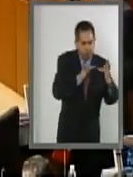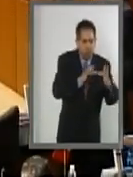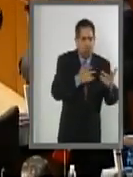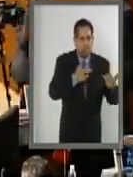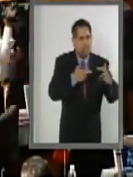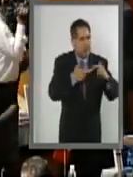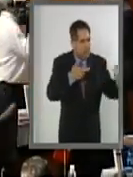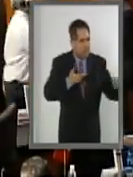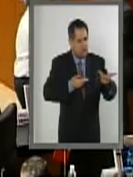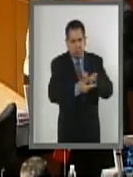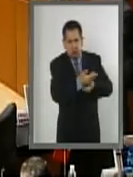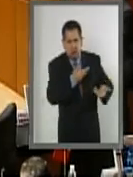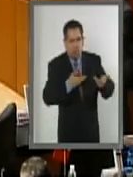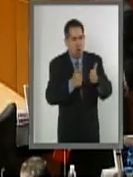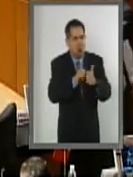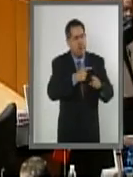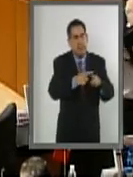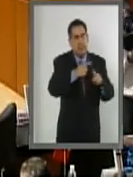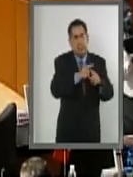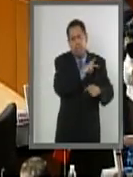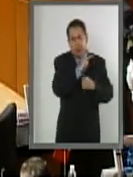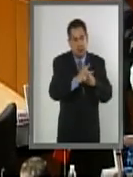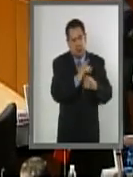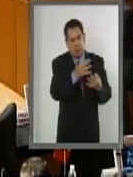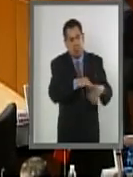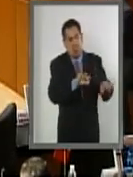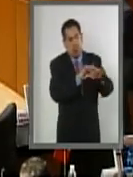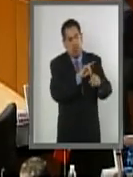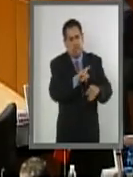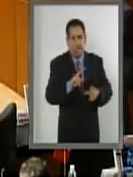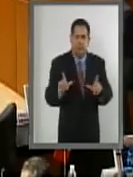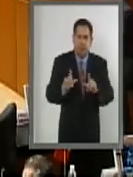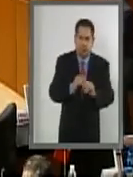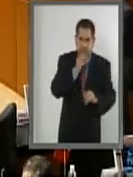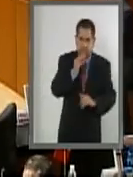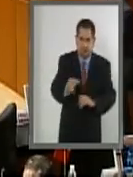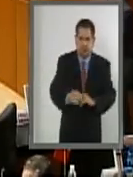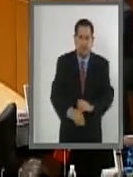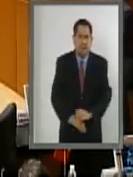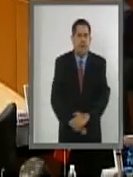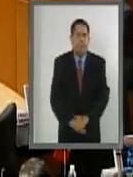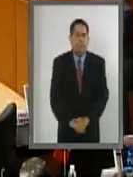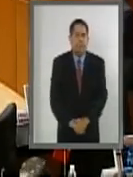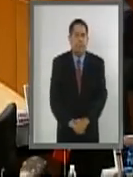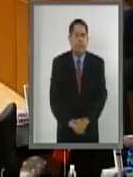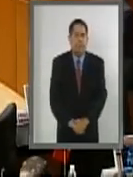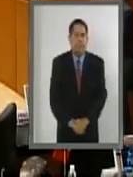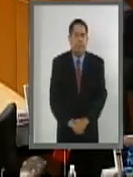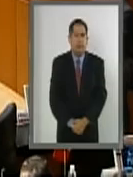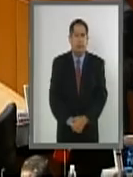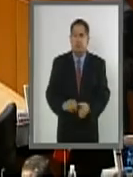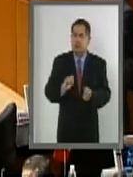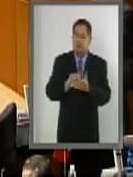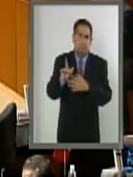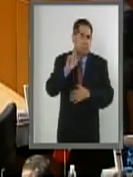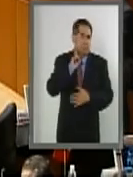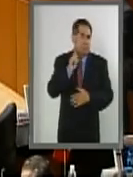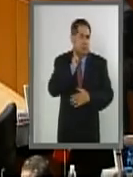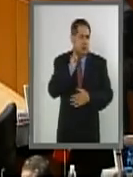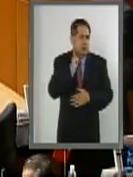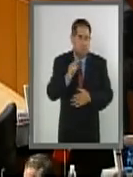cooperación con estos países tan importantes. Es cuanto. Muchas gracias, senadora